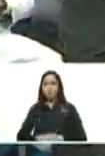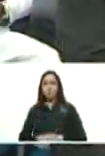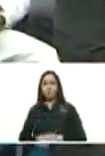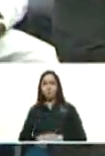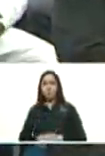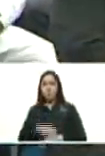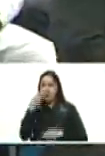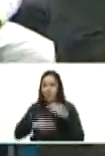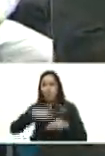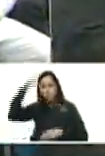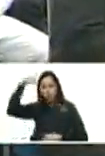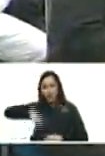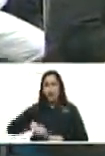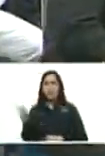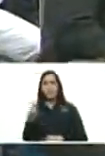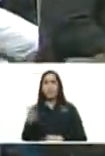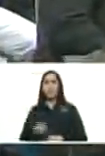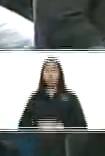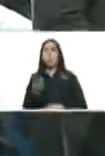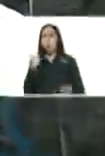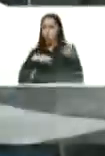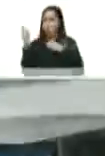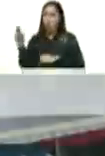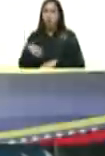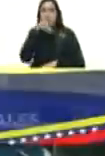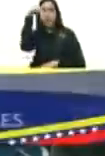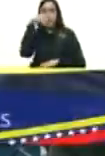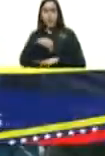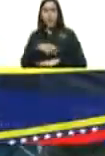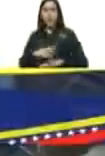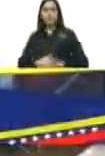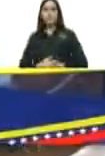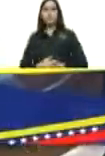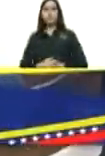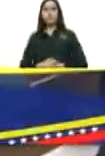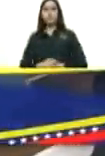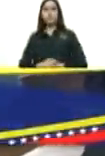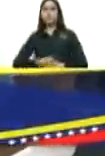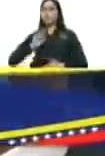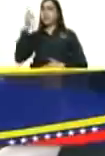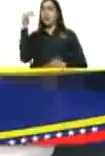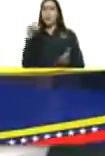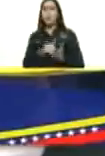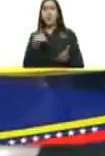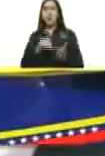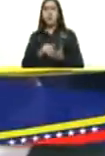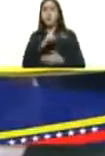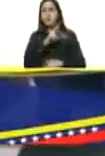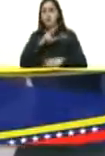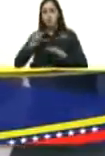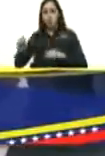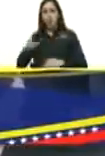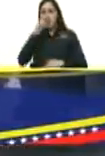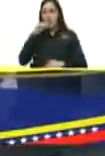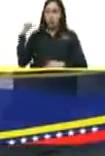producidos en Venezuela en el mercado nacional primera vez en 120 años